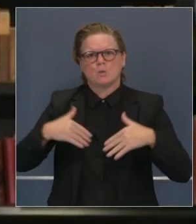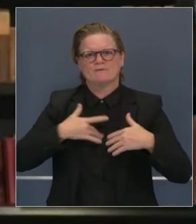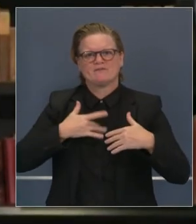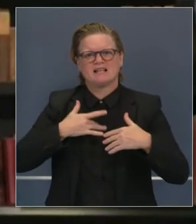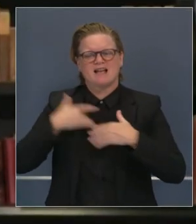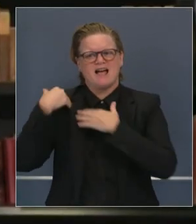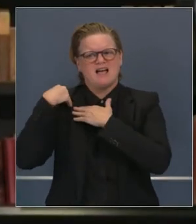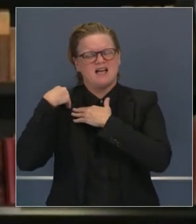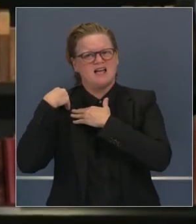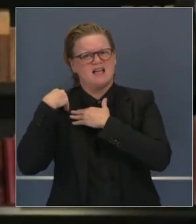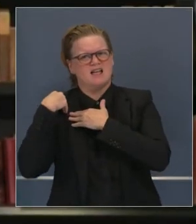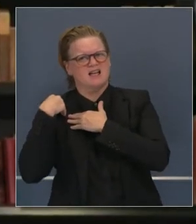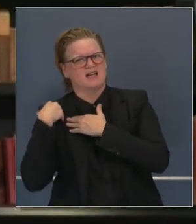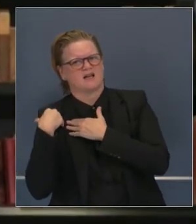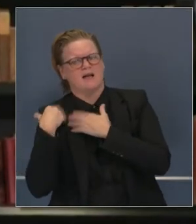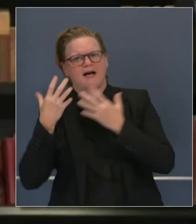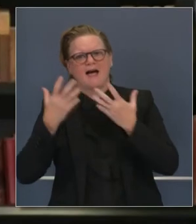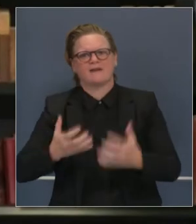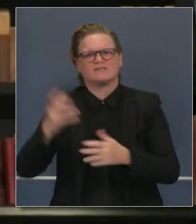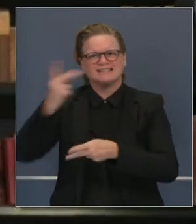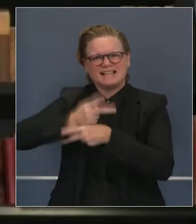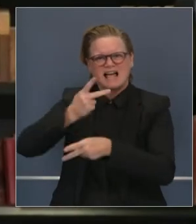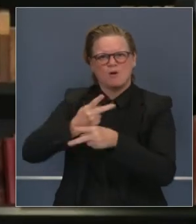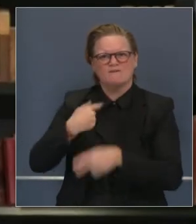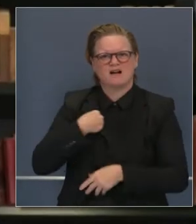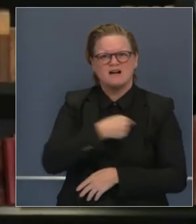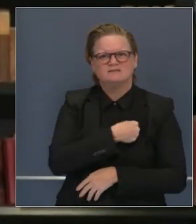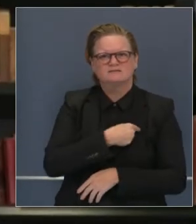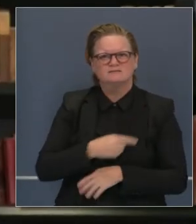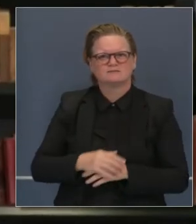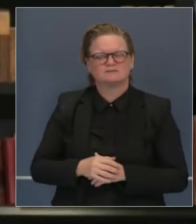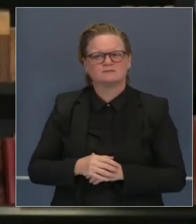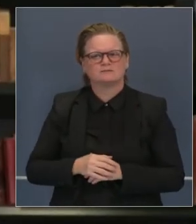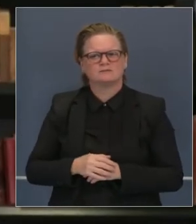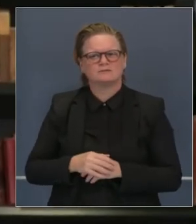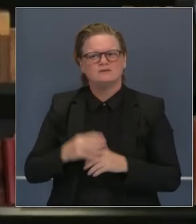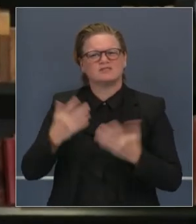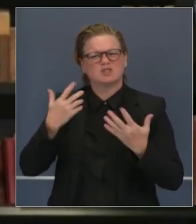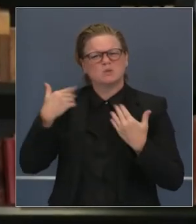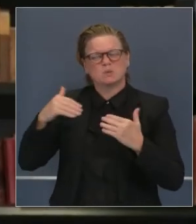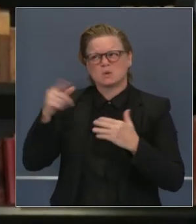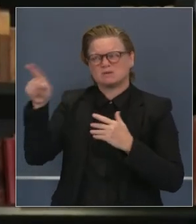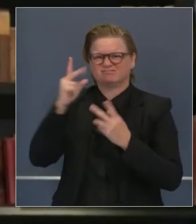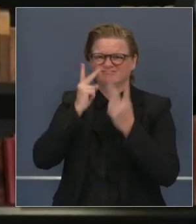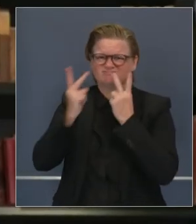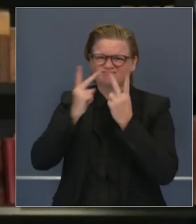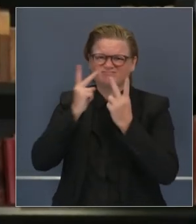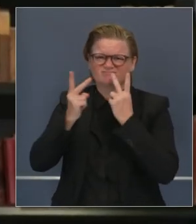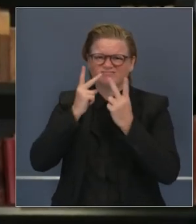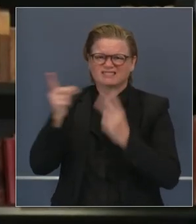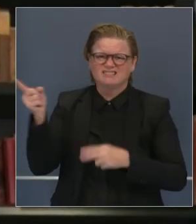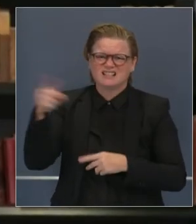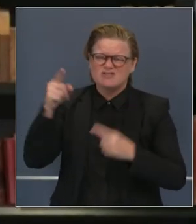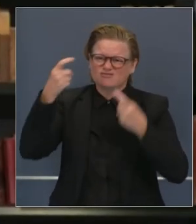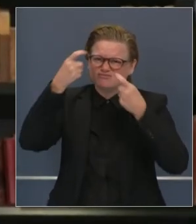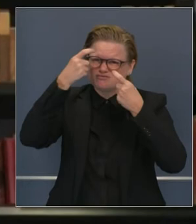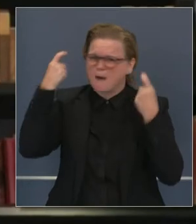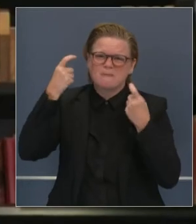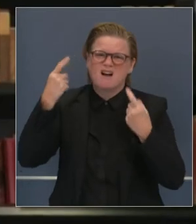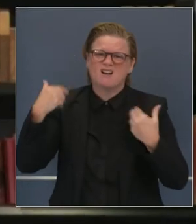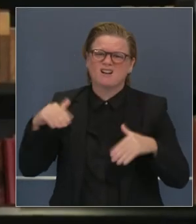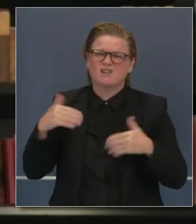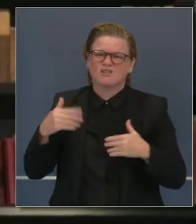compromiso enorme que ellos han hecho por la comunidad y la presión enorme que sienten ellos y sus seres queridos.